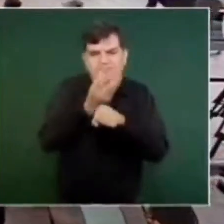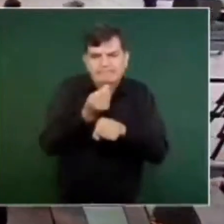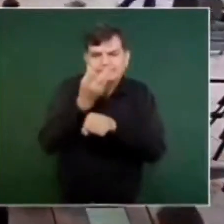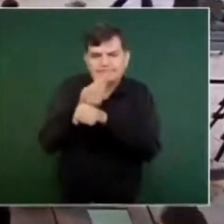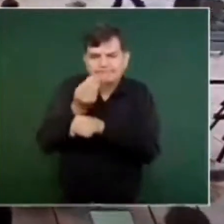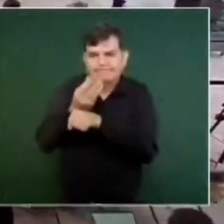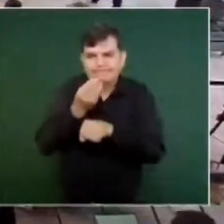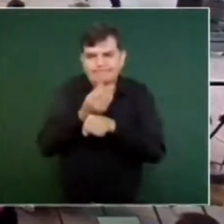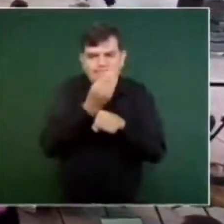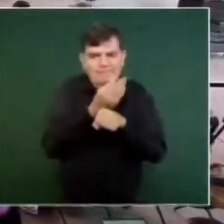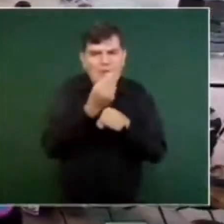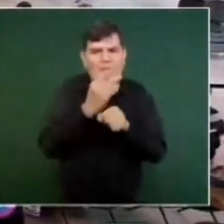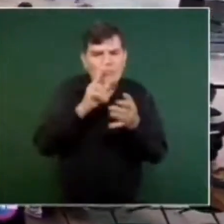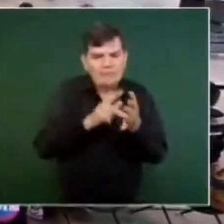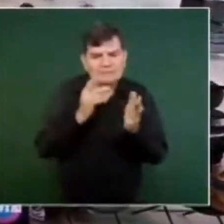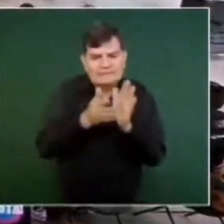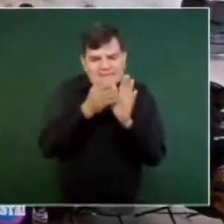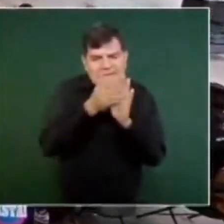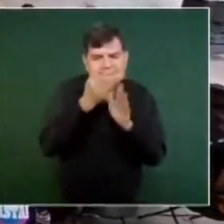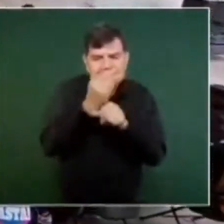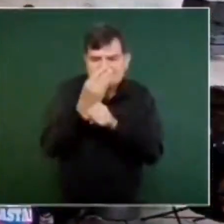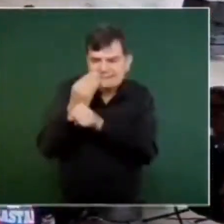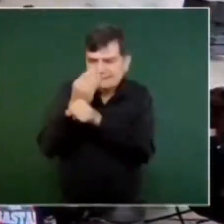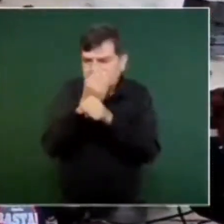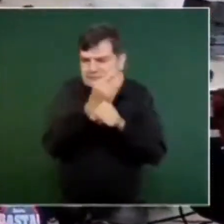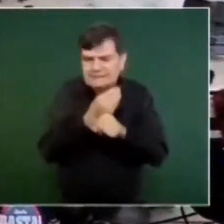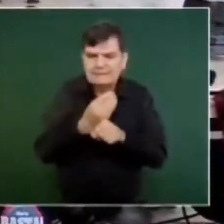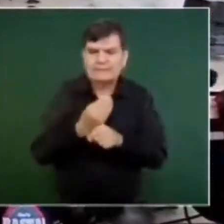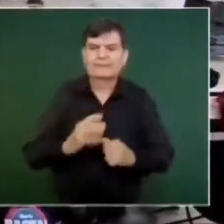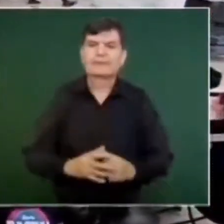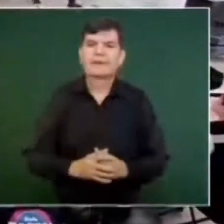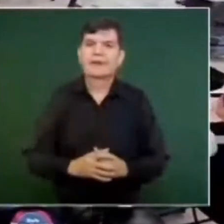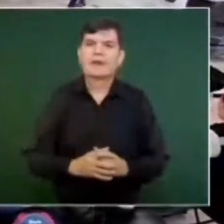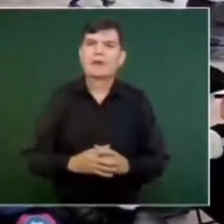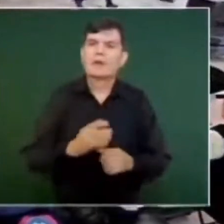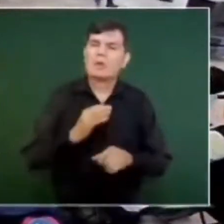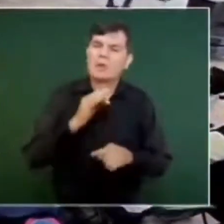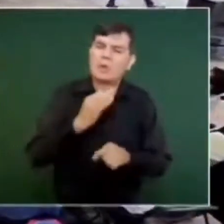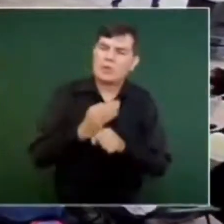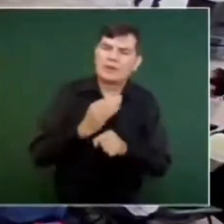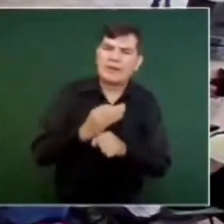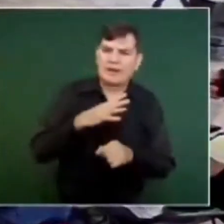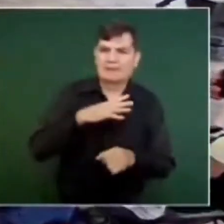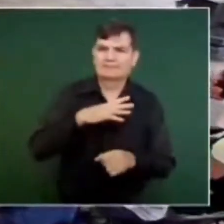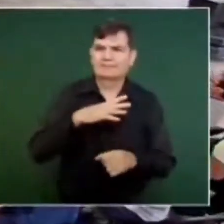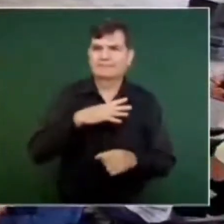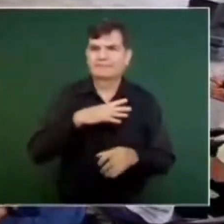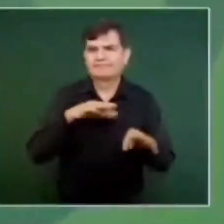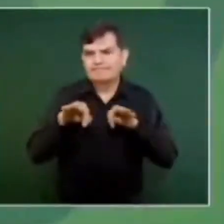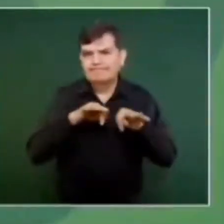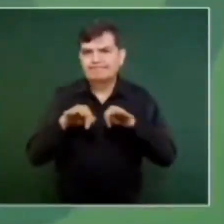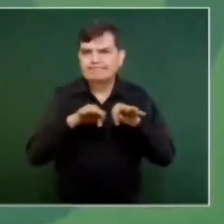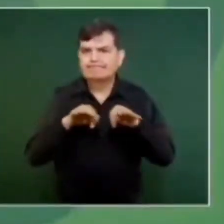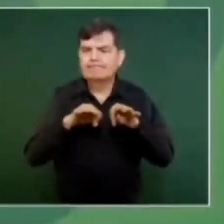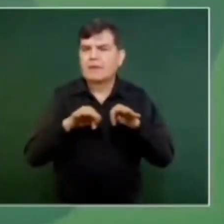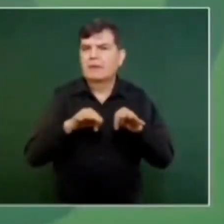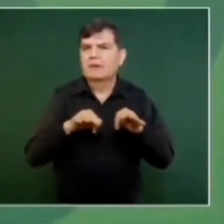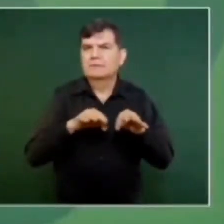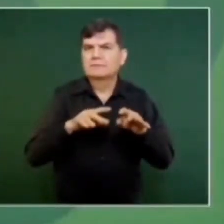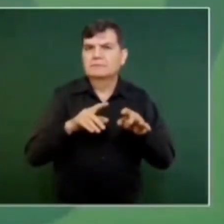que estamos llevando a cabo desde